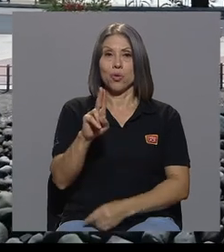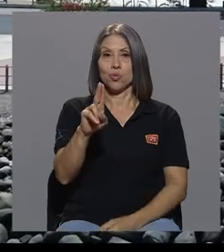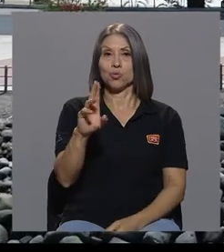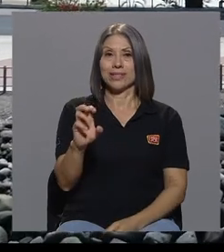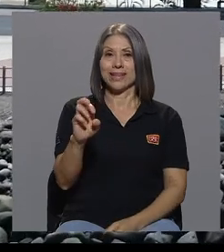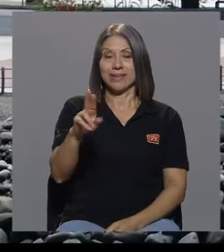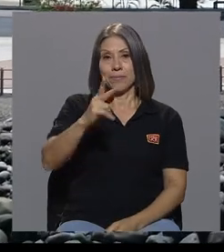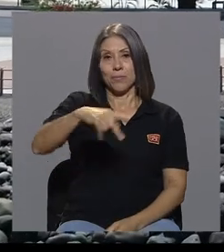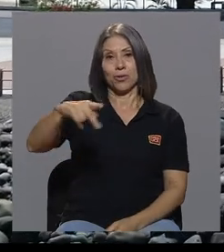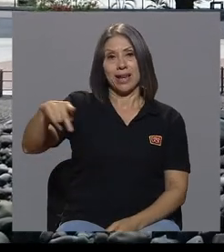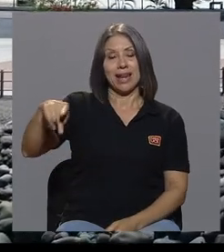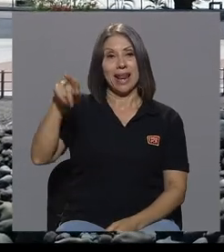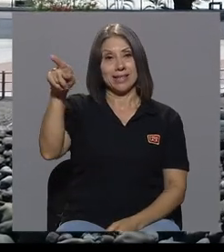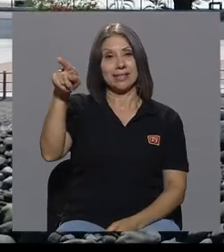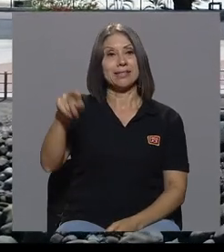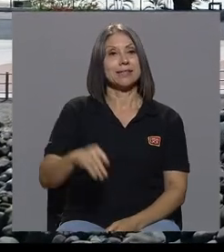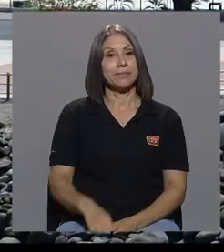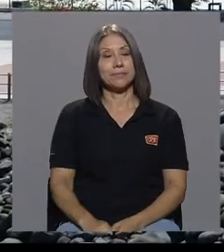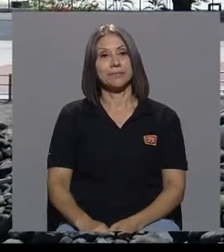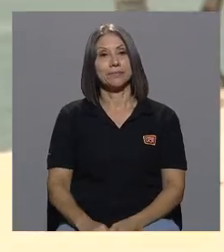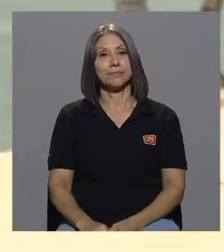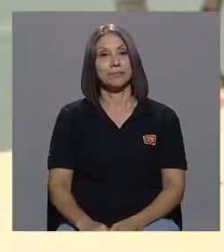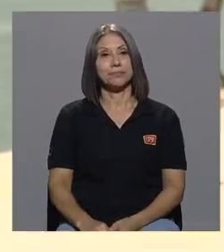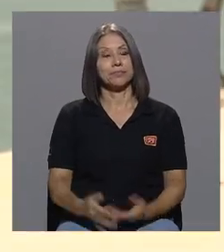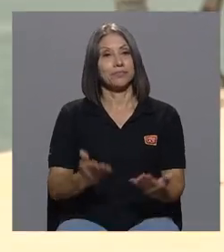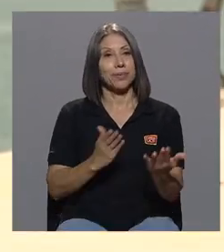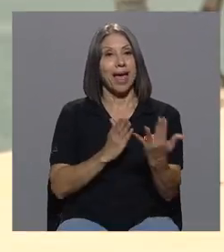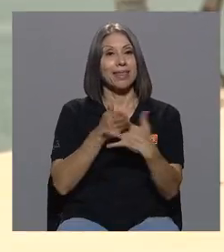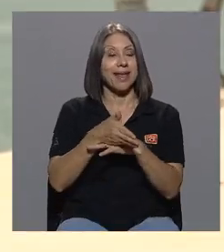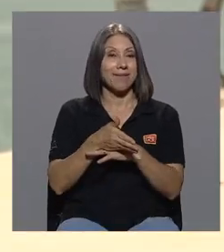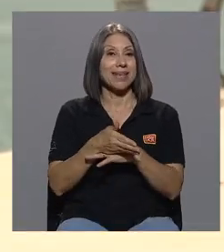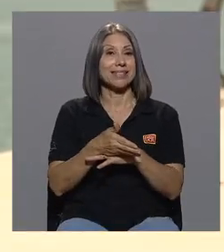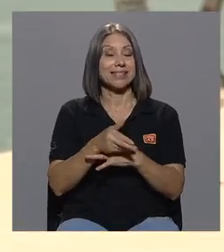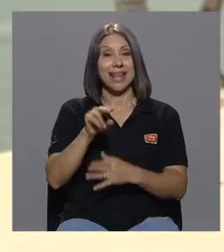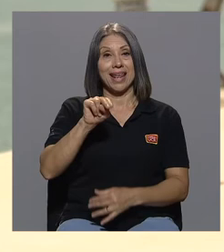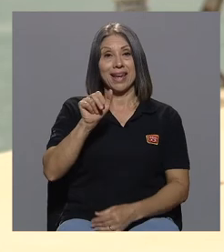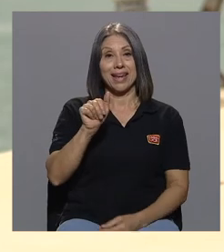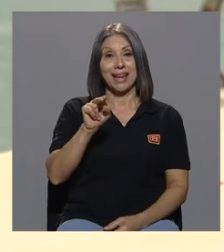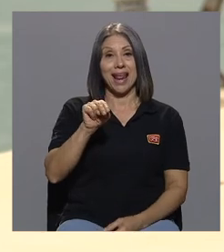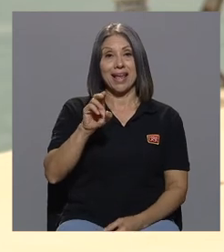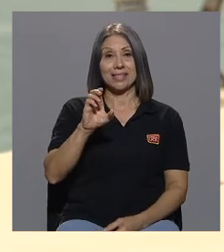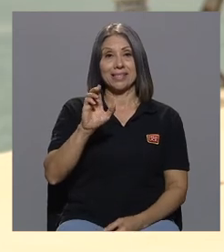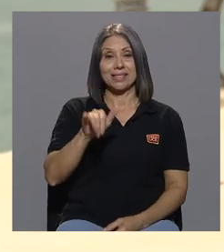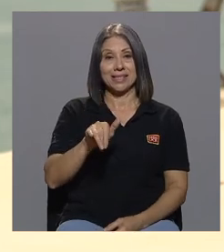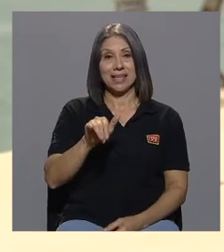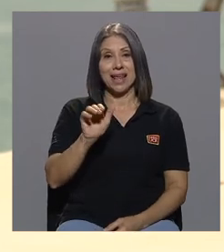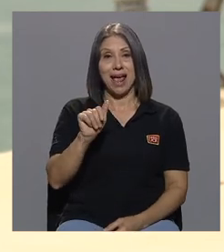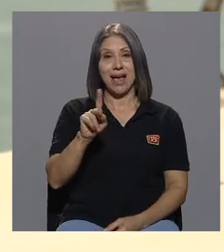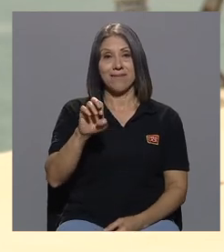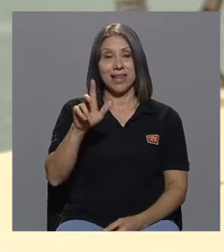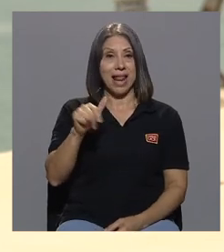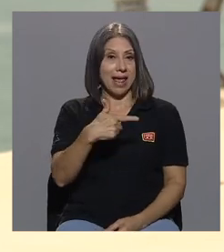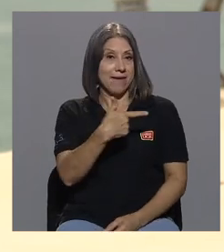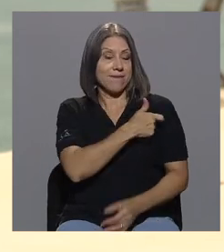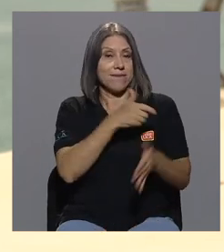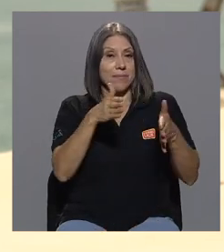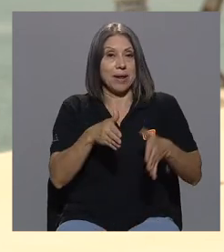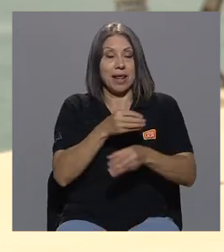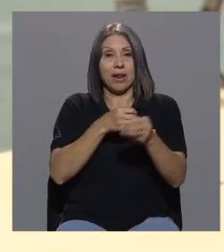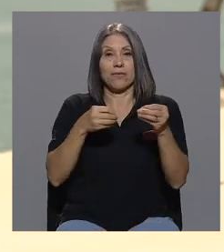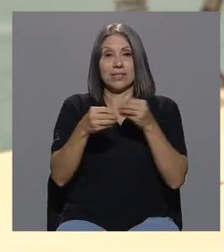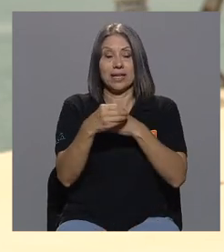Arenas a través de Nancy Dávila quien es la enfermera de la oficina de salud de la universidad